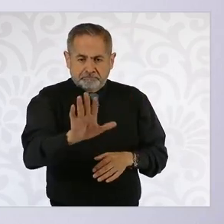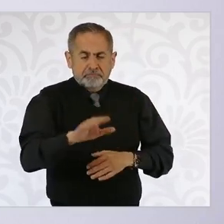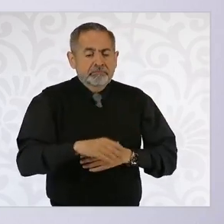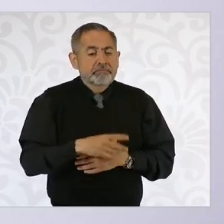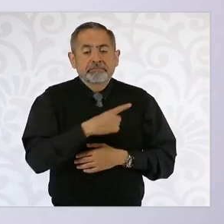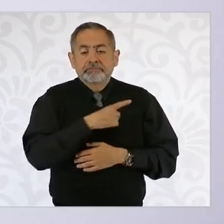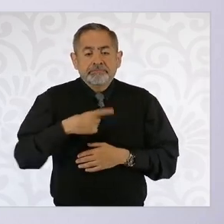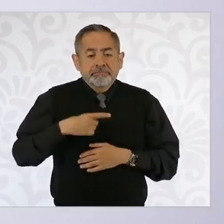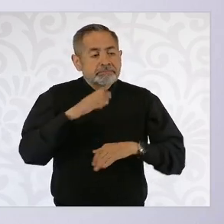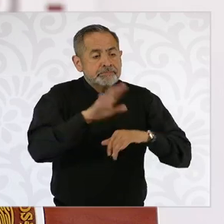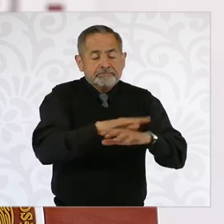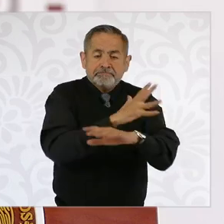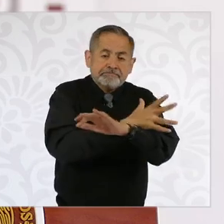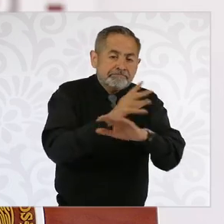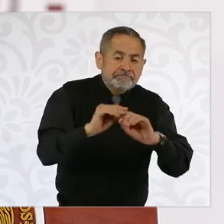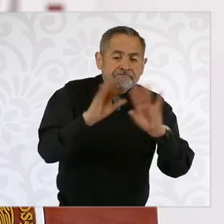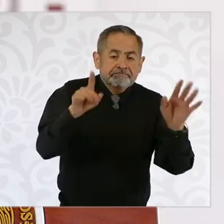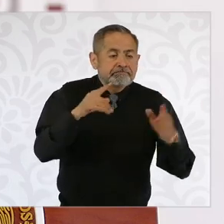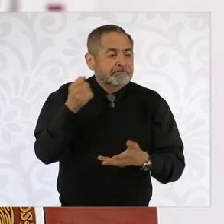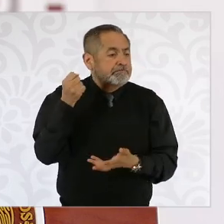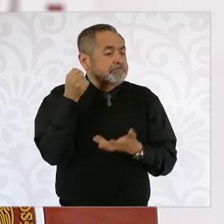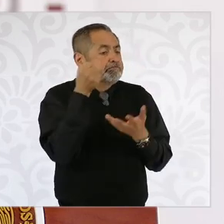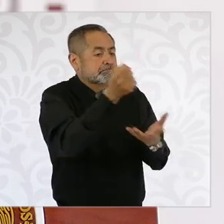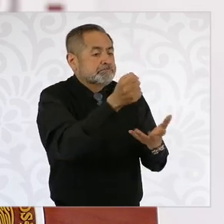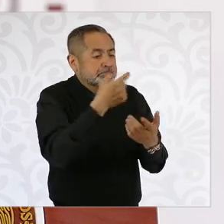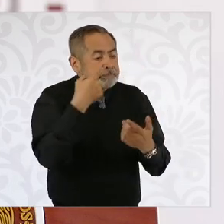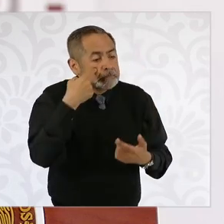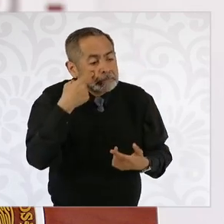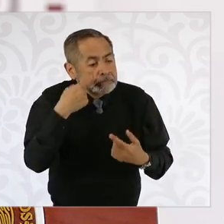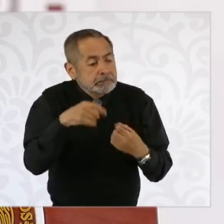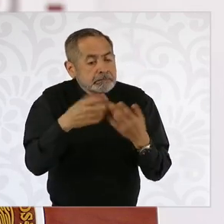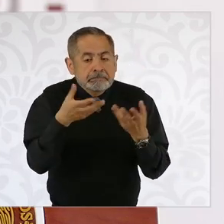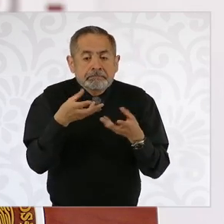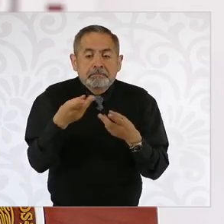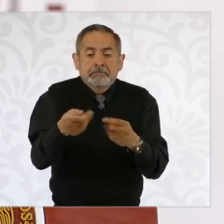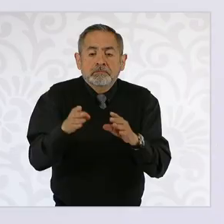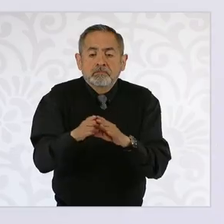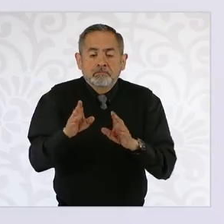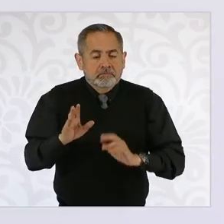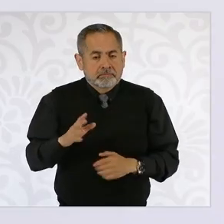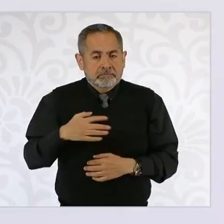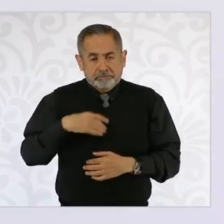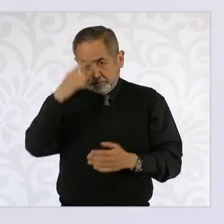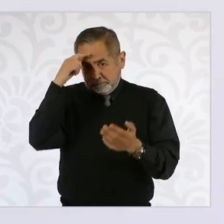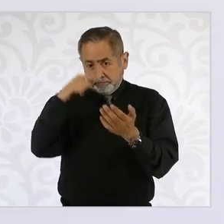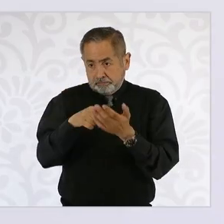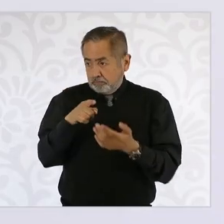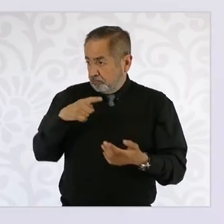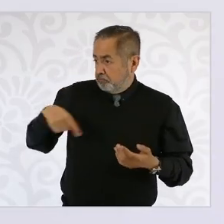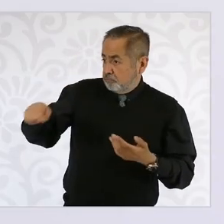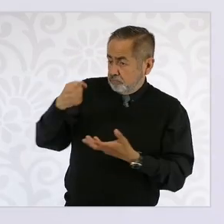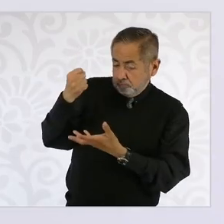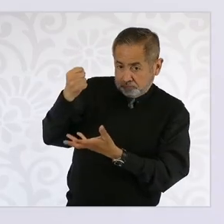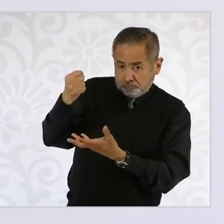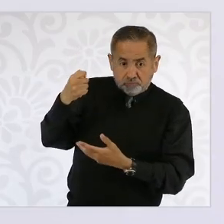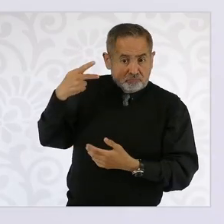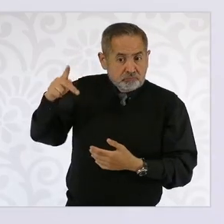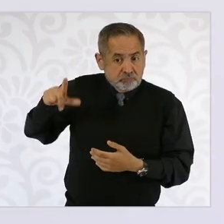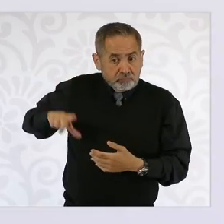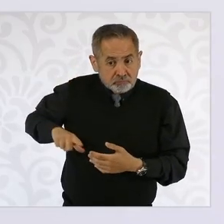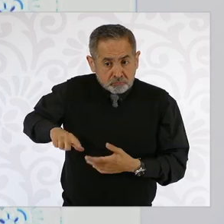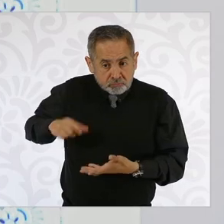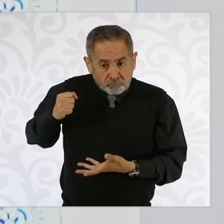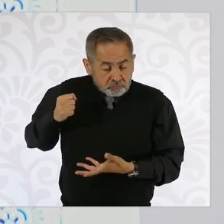tiene que haber también más transparencia en el uso de los recursos. Creo yo que los recursos públicos deben